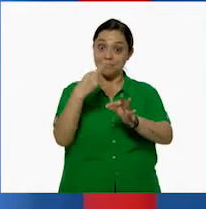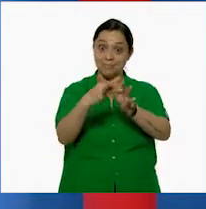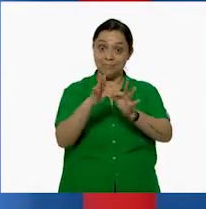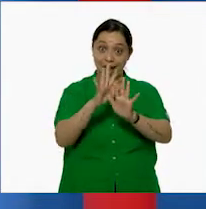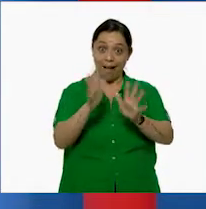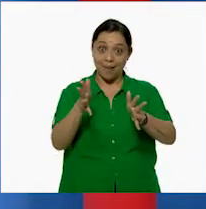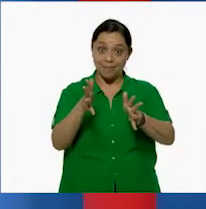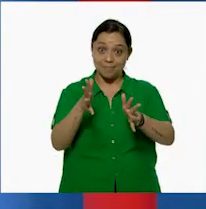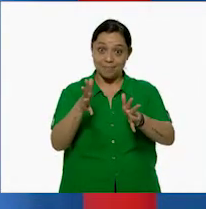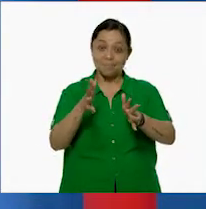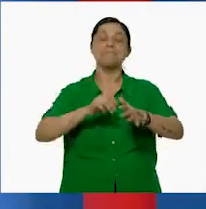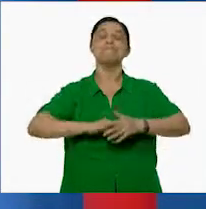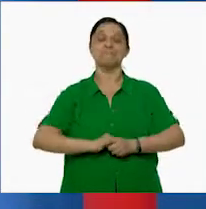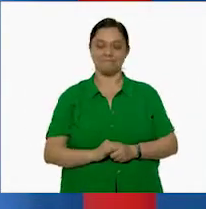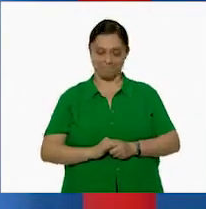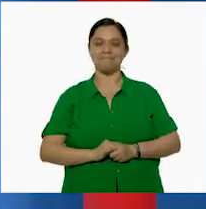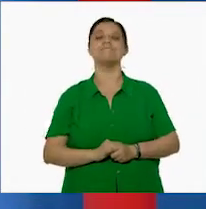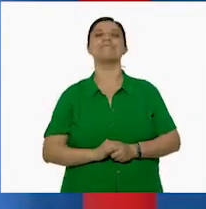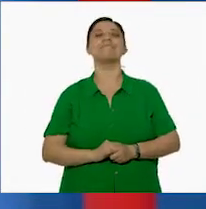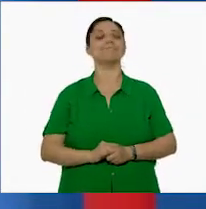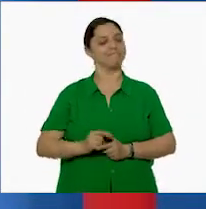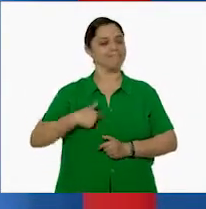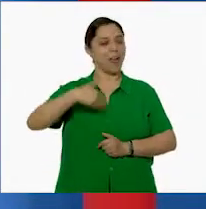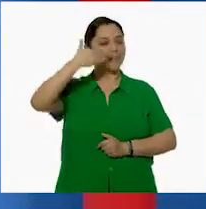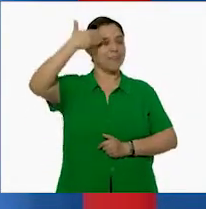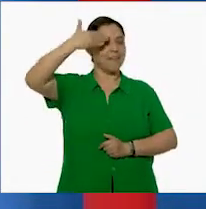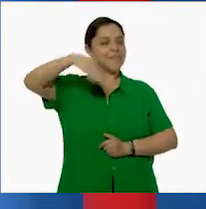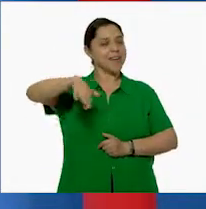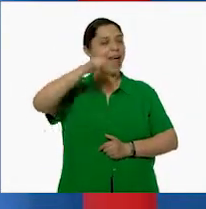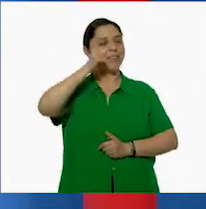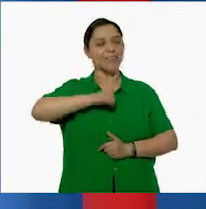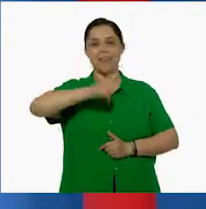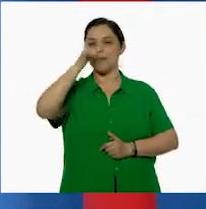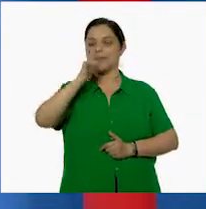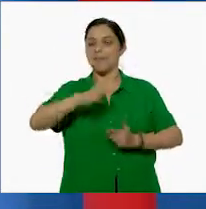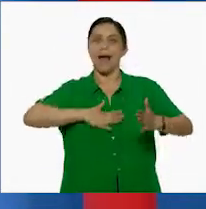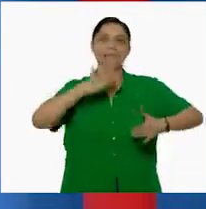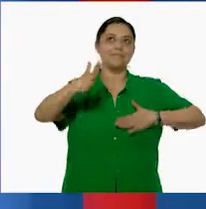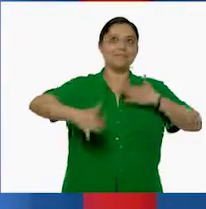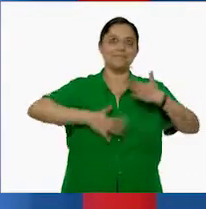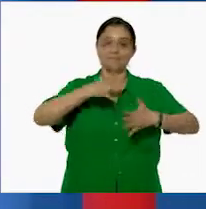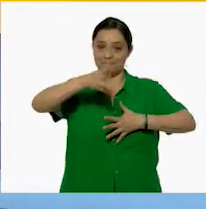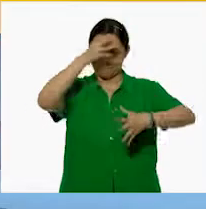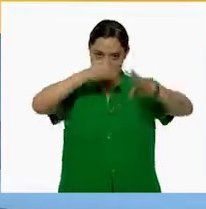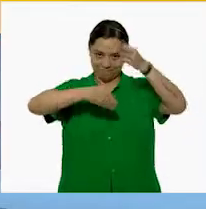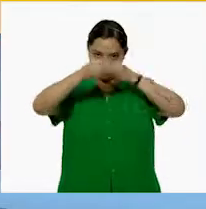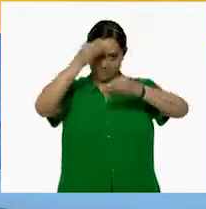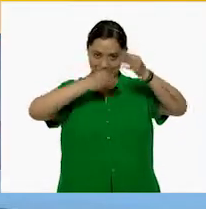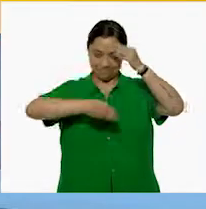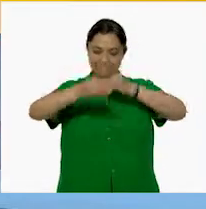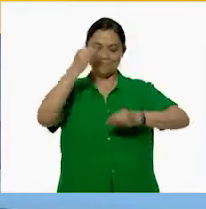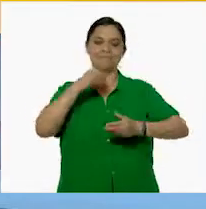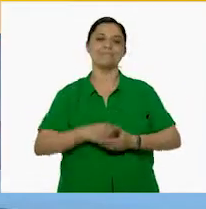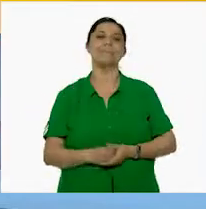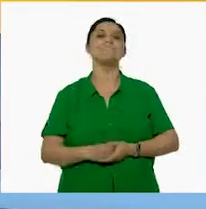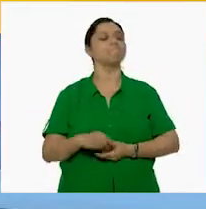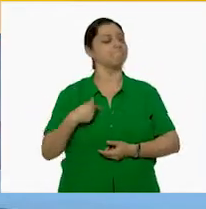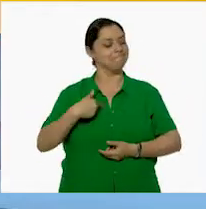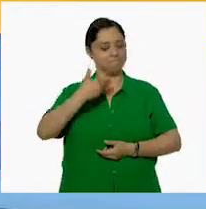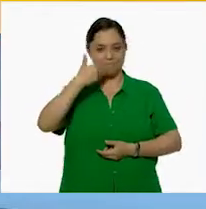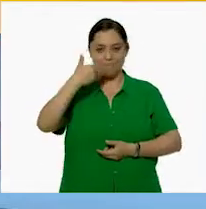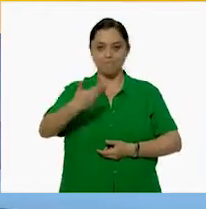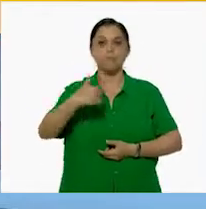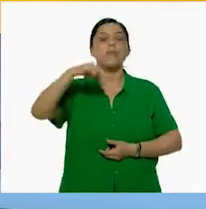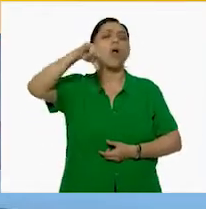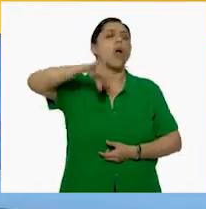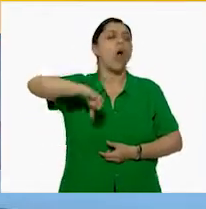listas? Sí, lo sabía. Como siempre, entusiasmados por aprender, ¿verdad? Me parece perfecto. El